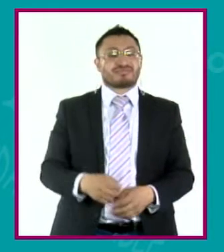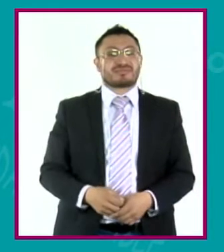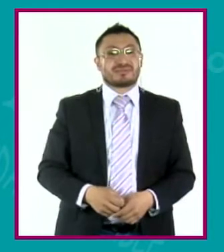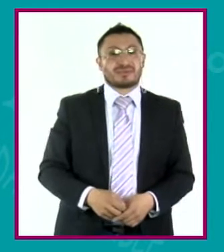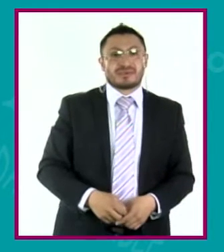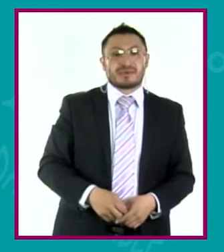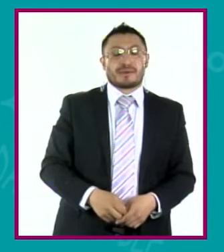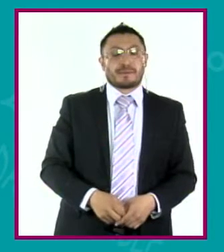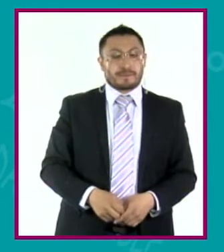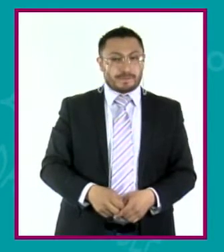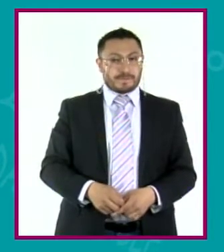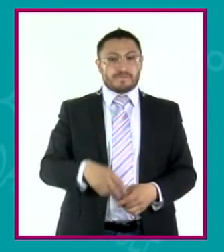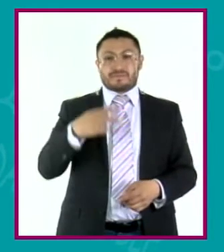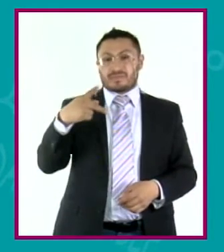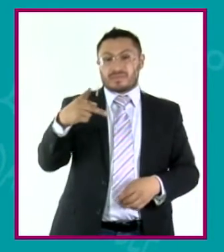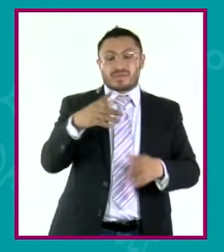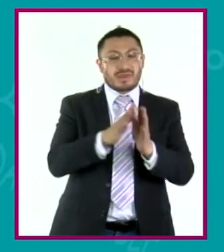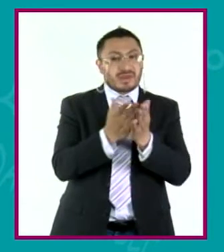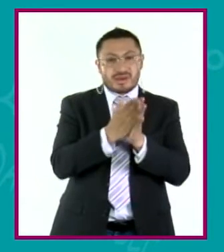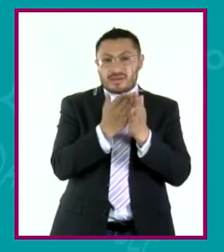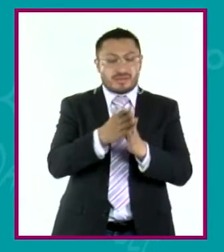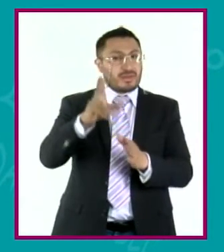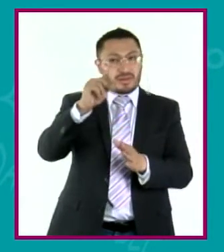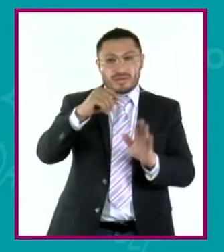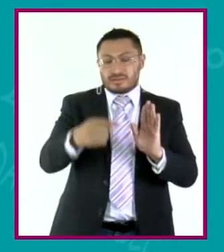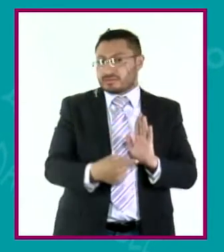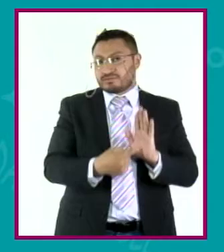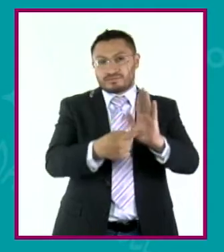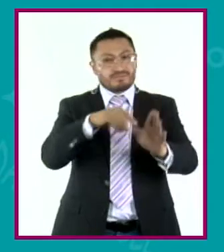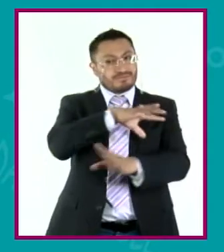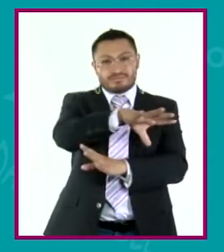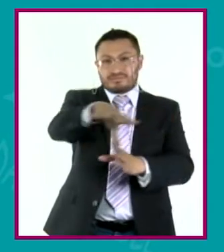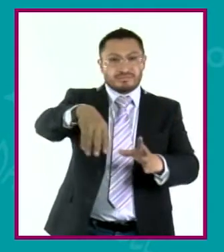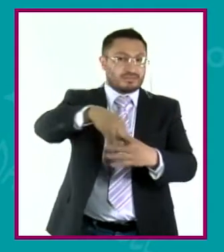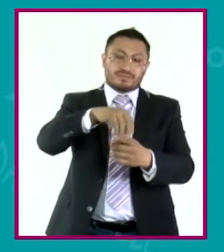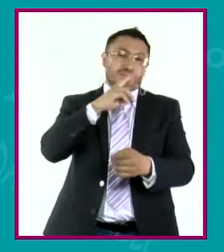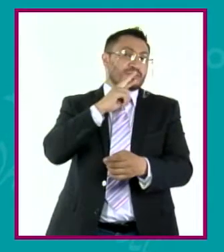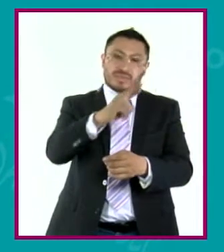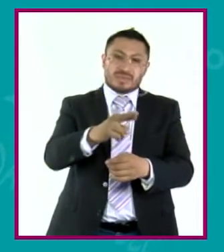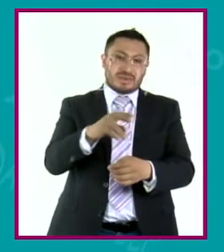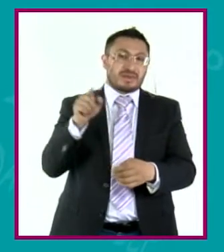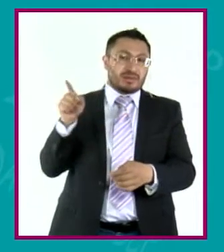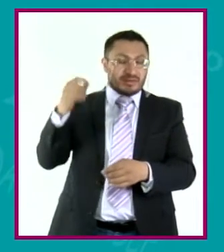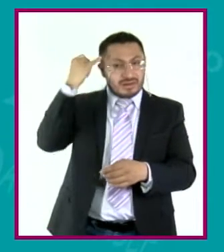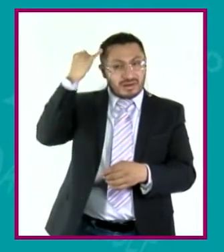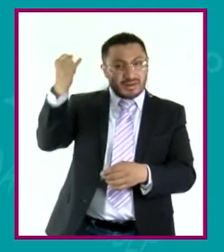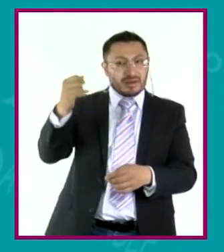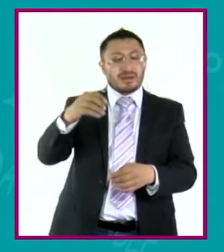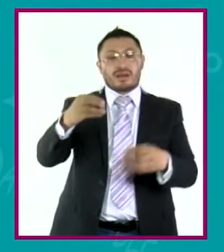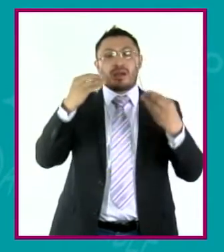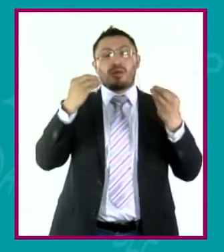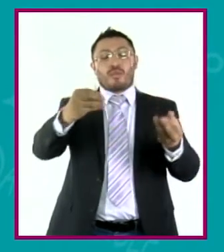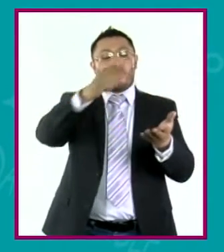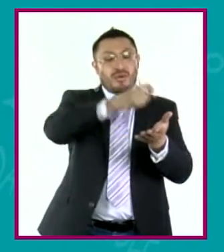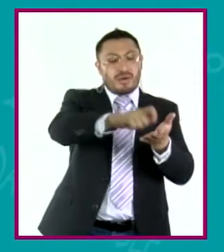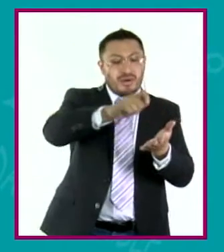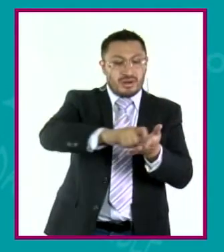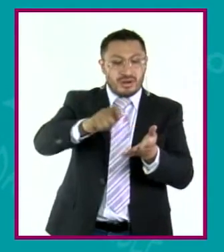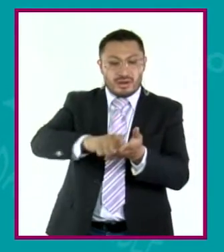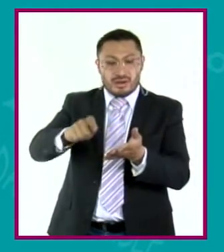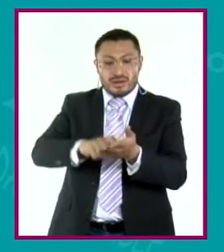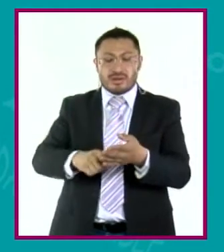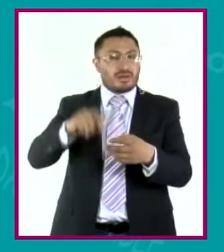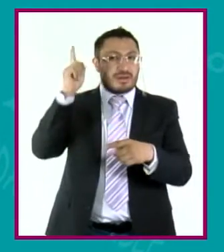Paradójicamente, en sus libros no solía incluir demostraciones completas de sus resultados, pues tenía la idea de que tanto detalle le restaba